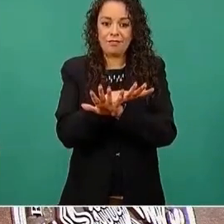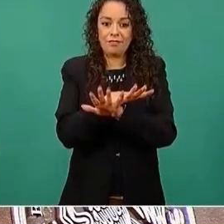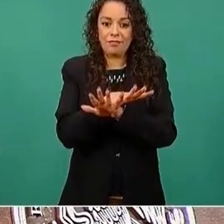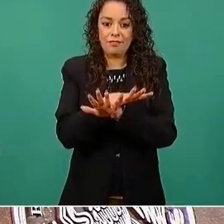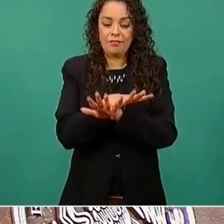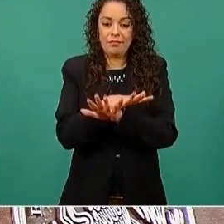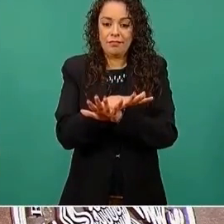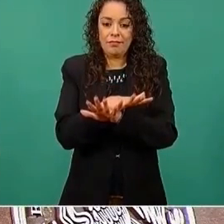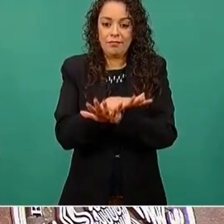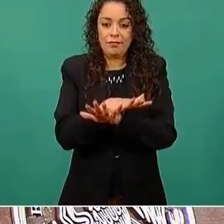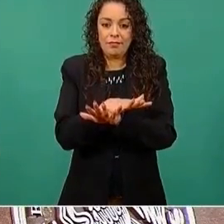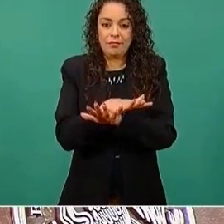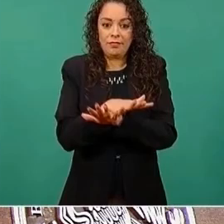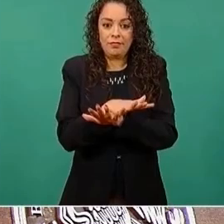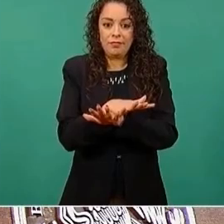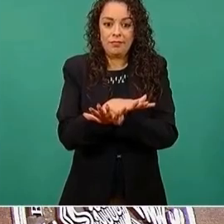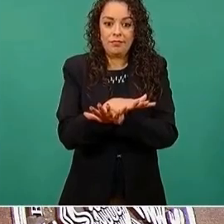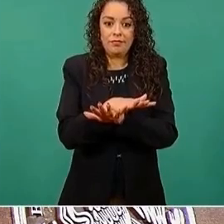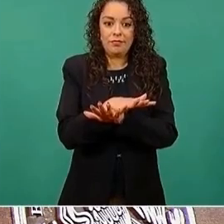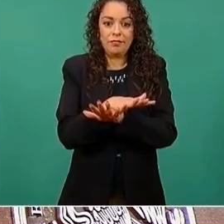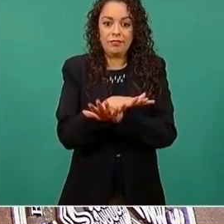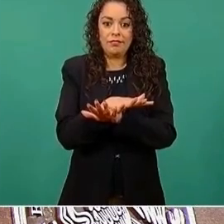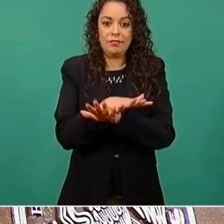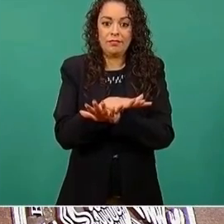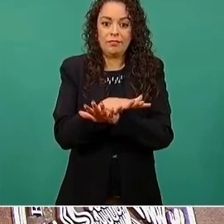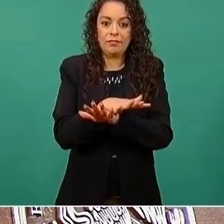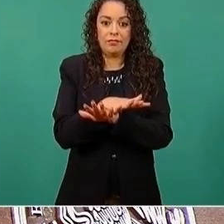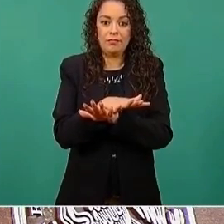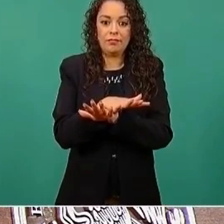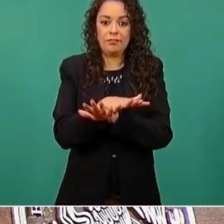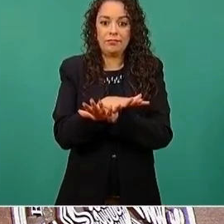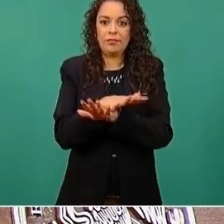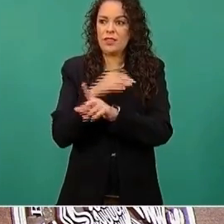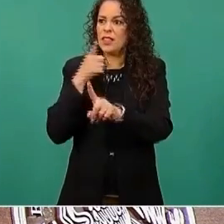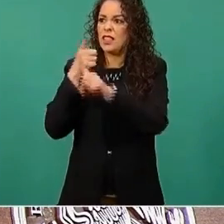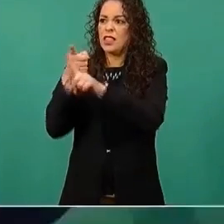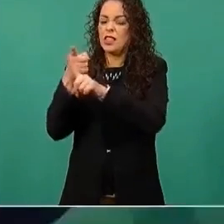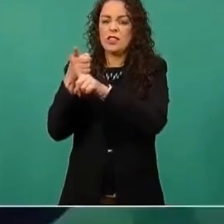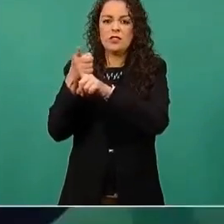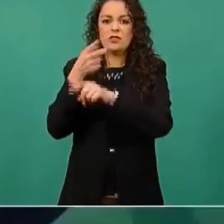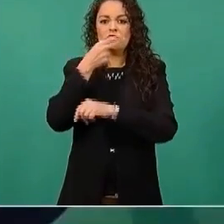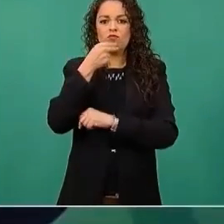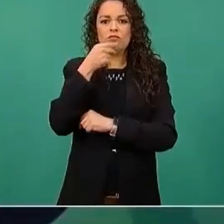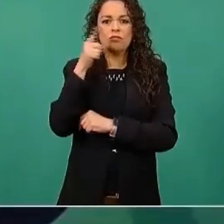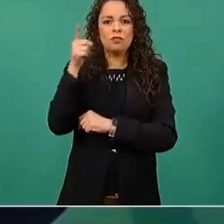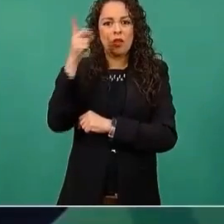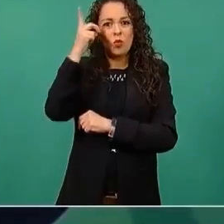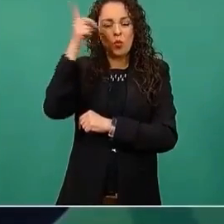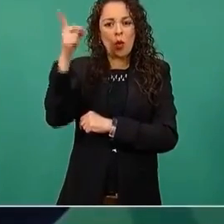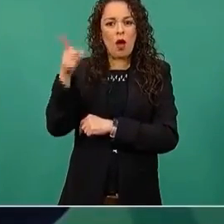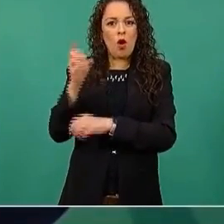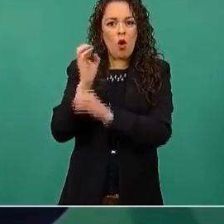señor de Oxxo pagó 10 mil millones,